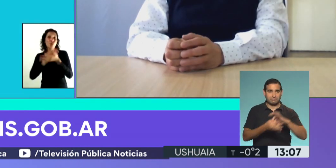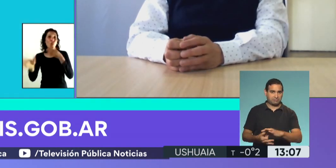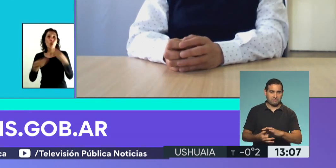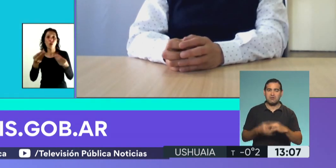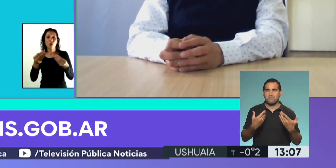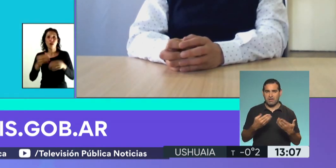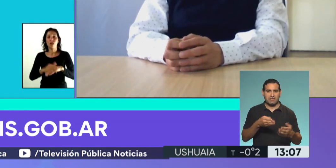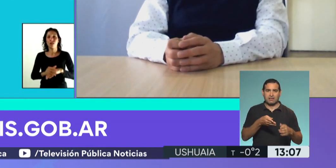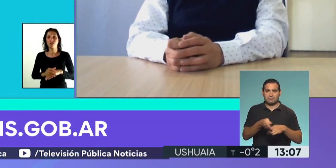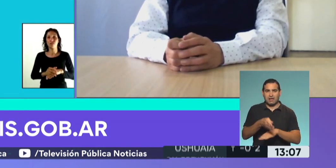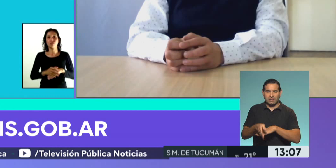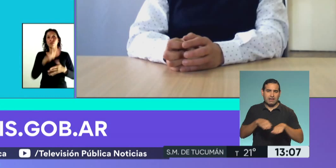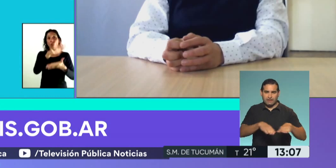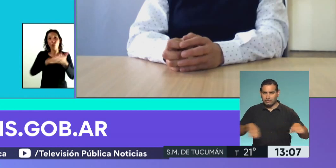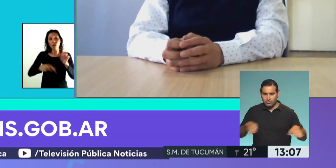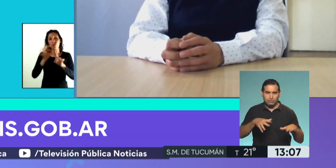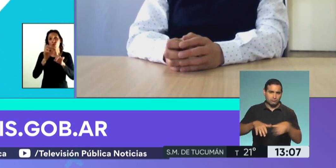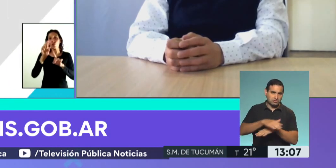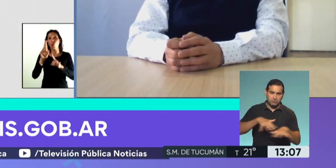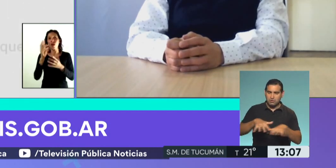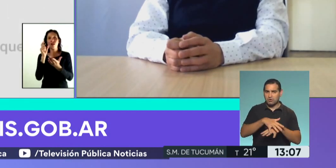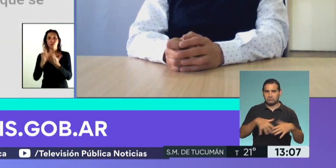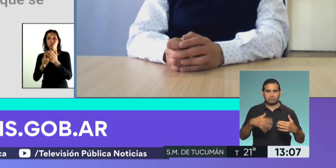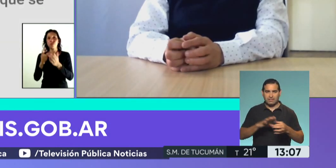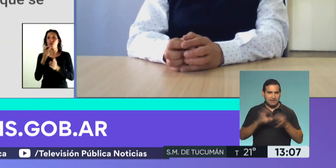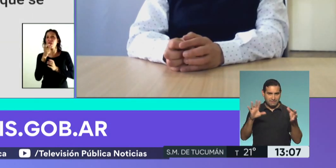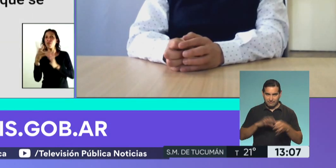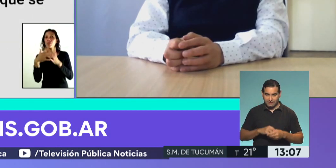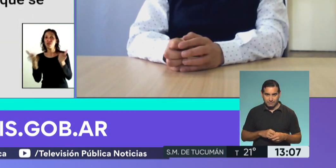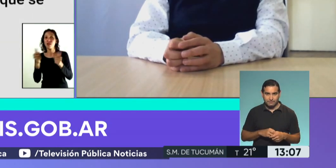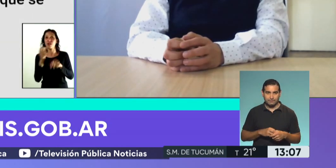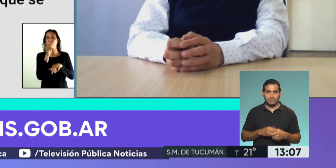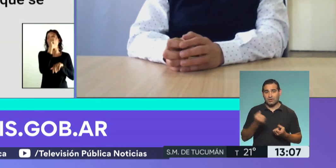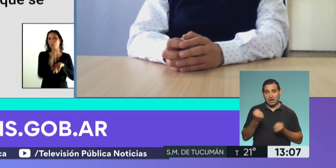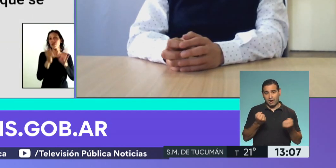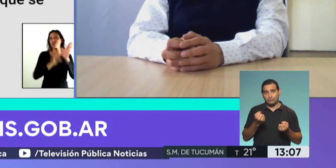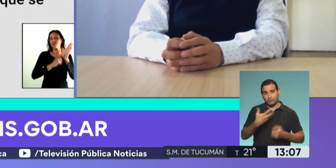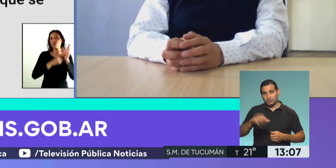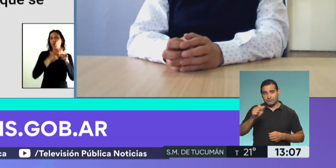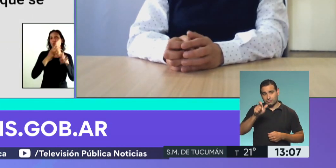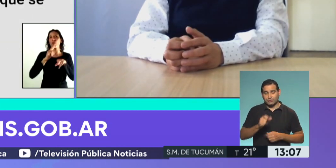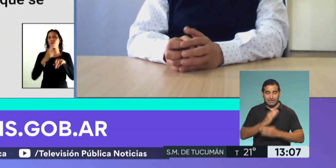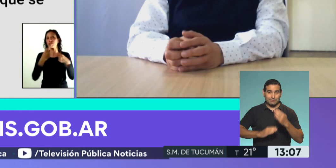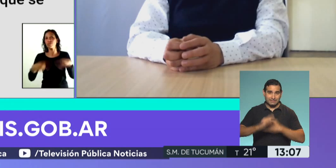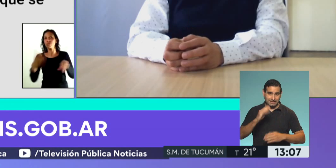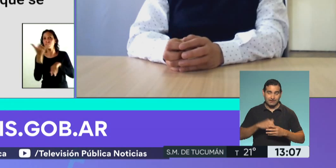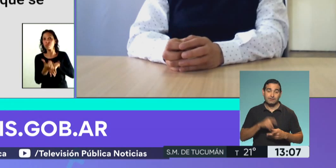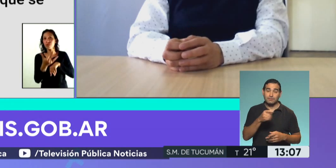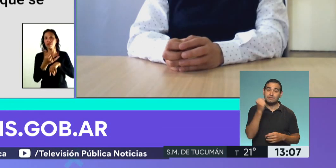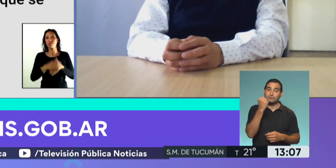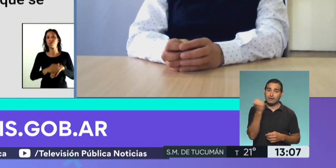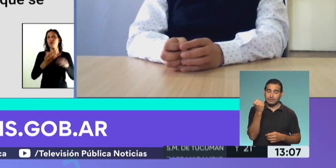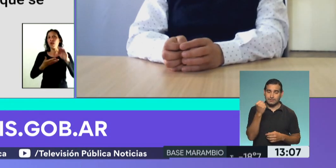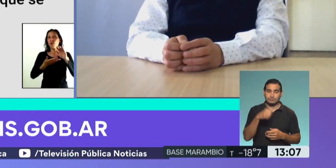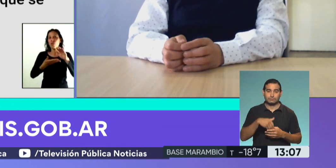libre acceso, el libre estacionamiento, la libre circulación cuando ese vehículo traslada a una persona con discapacidad. Y algo muy importante